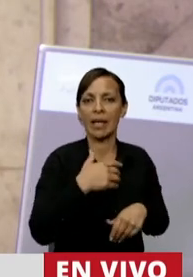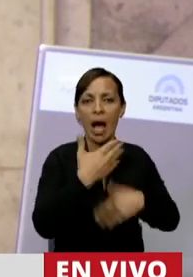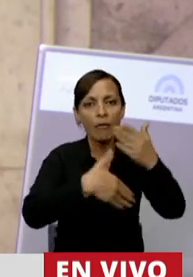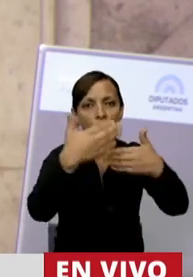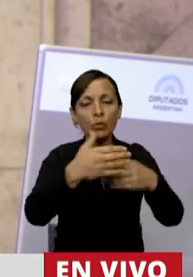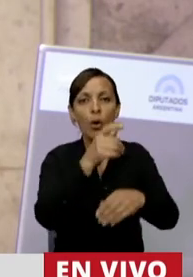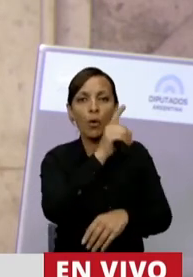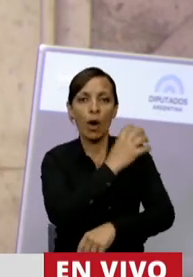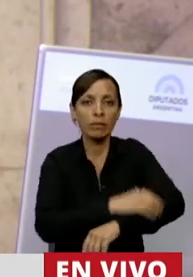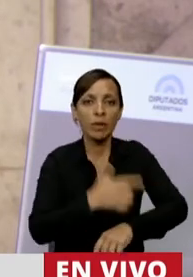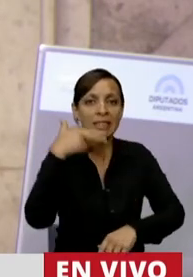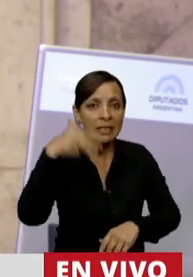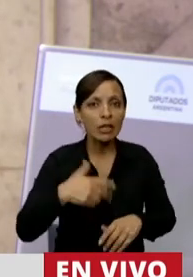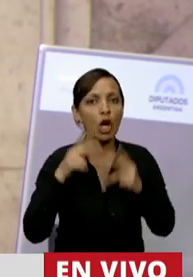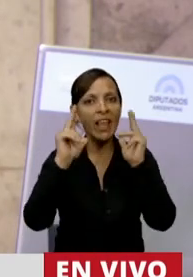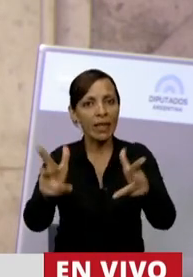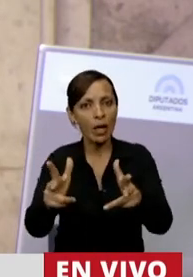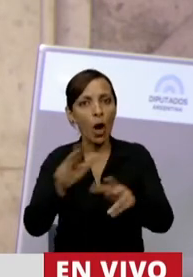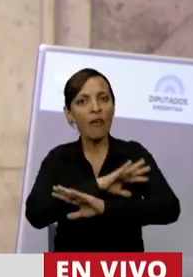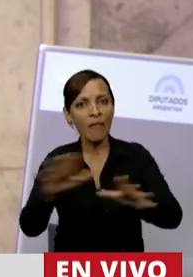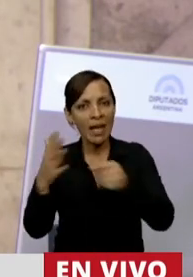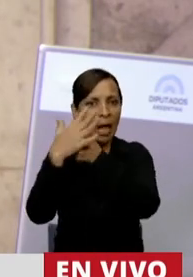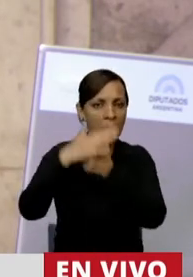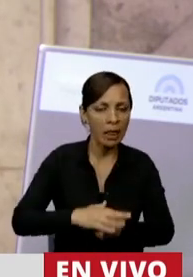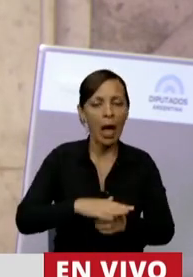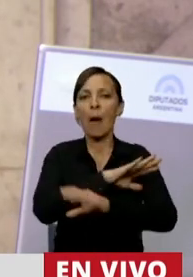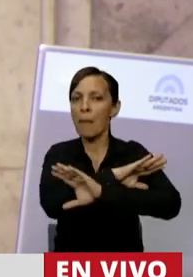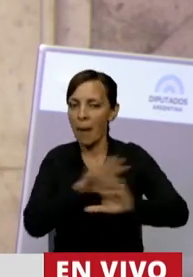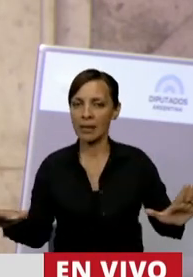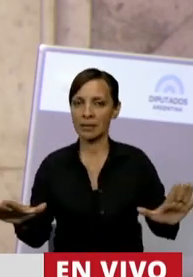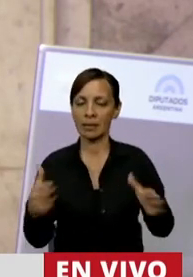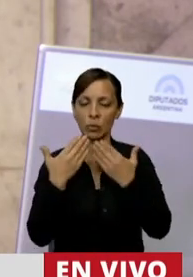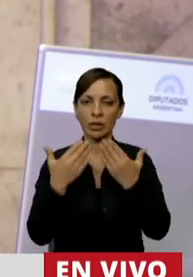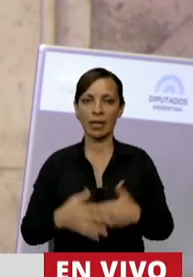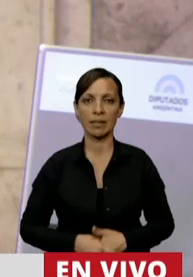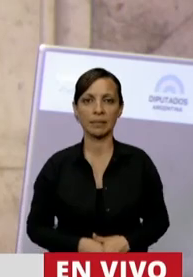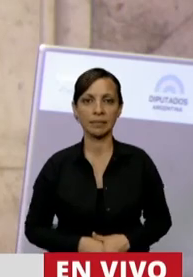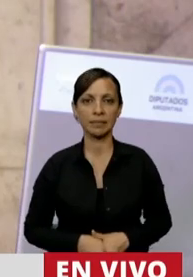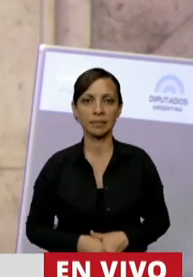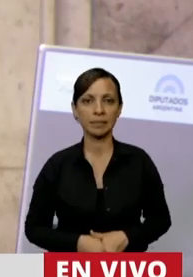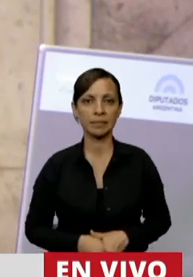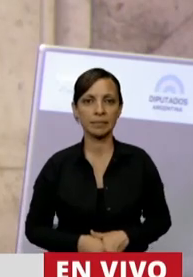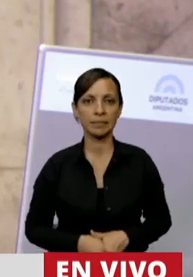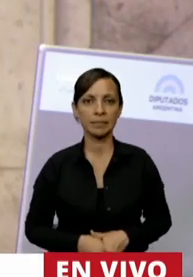les digo al gobierno y al oficialismo, no nos pisoteen, no nos pisoteen más. Muchas gracias, señor presidente.